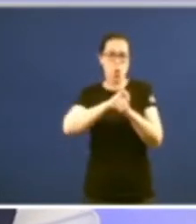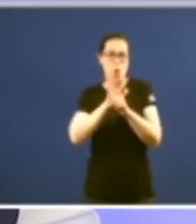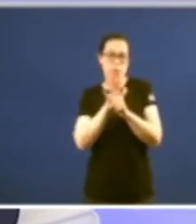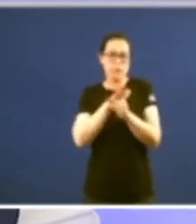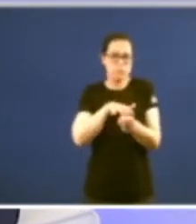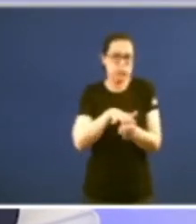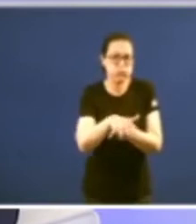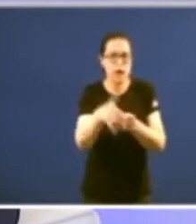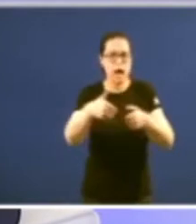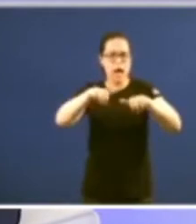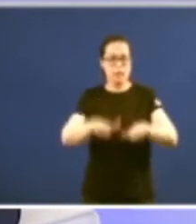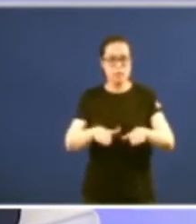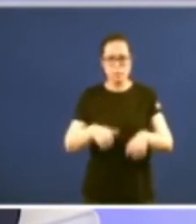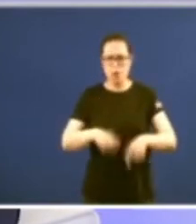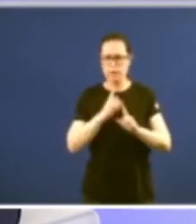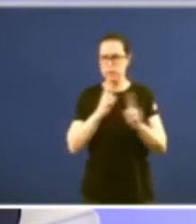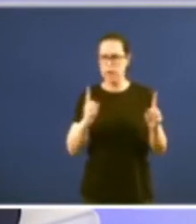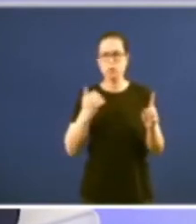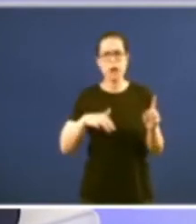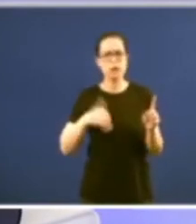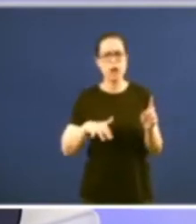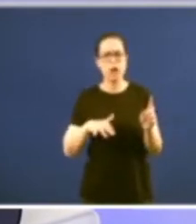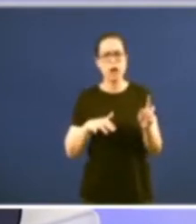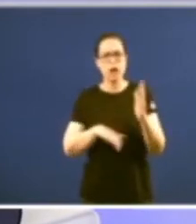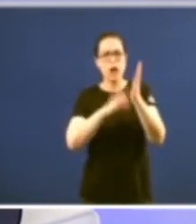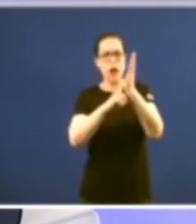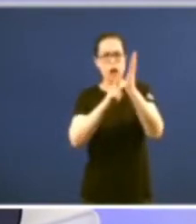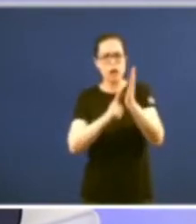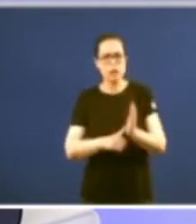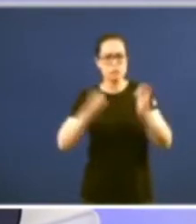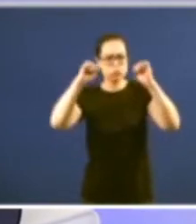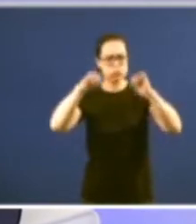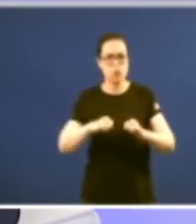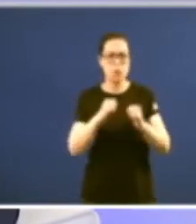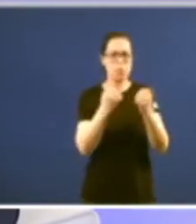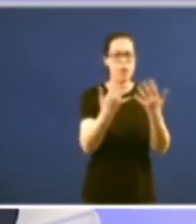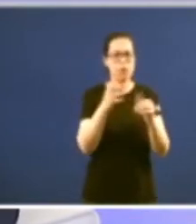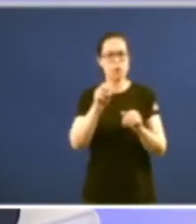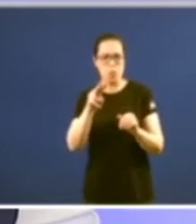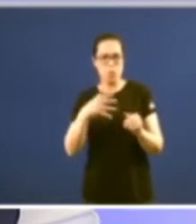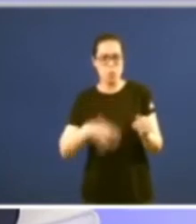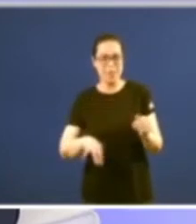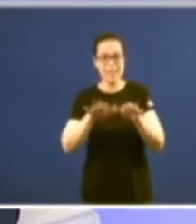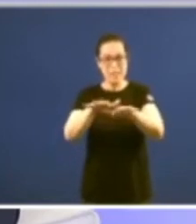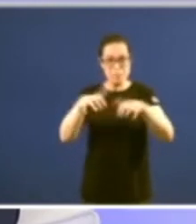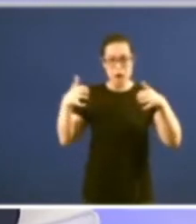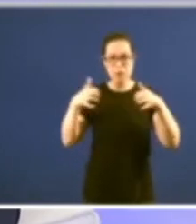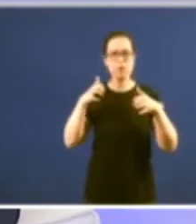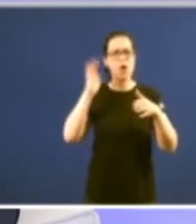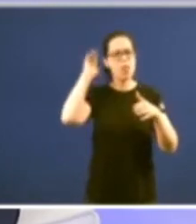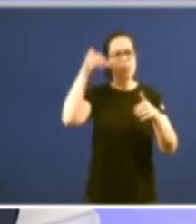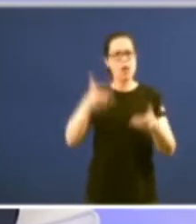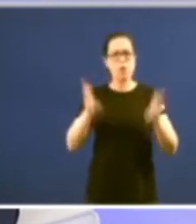aprobamos en o que levamos de ano de zo 12 leis xa por tanto hai un Parlamento plenamente democrático